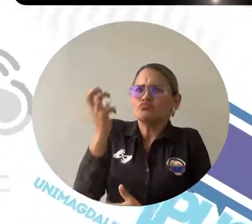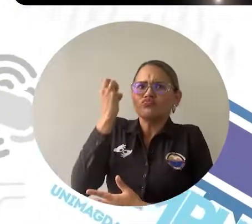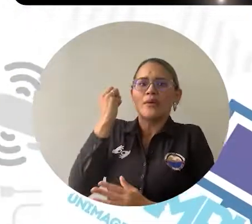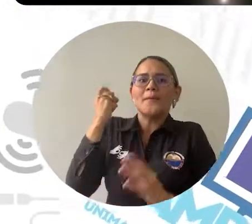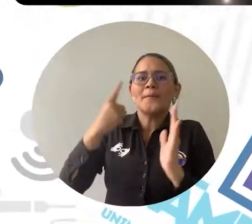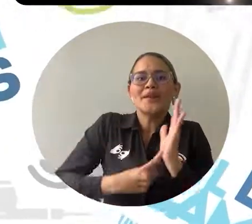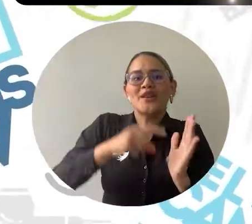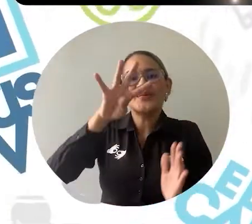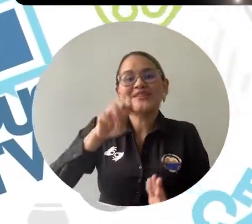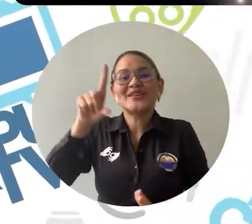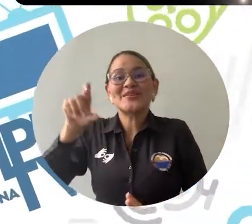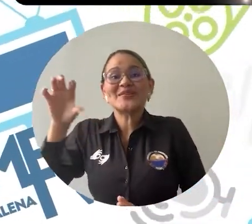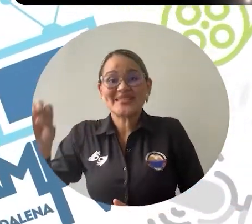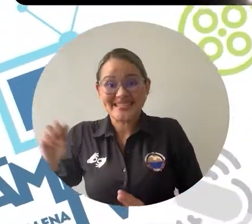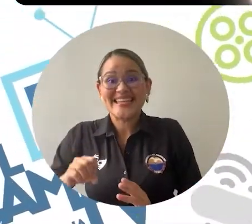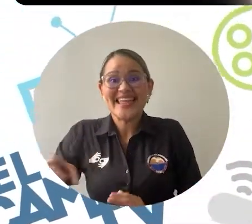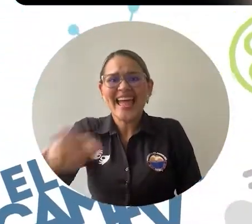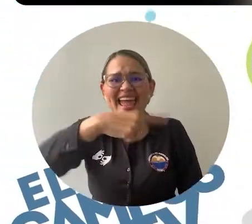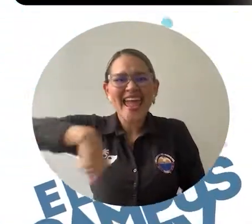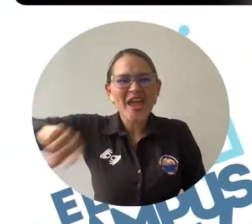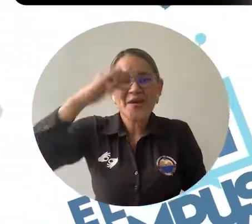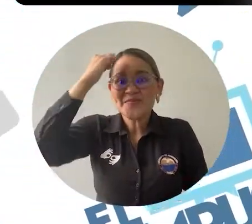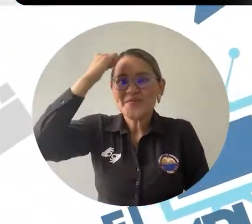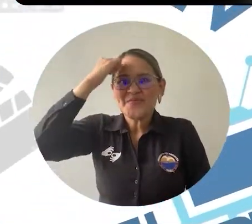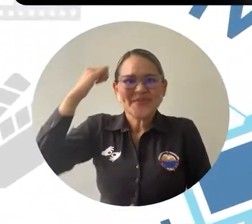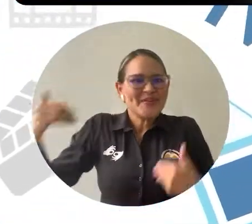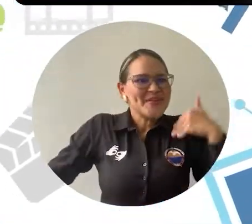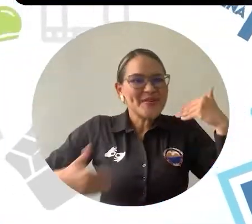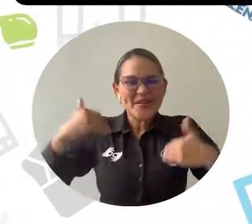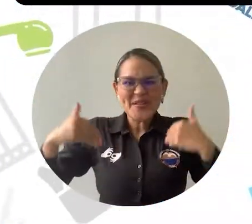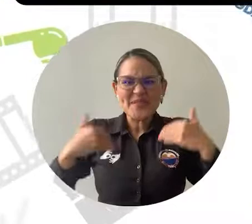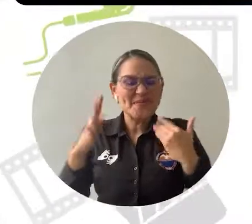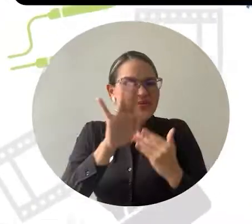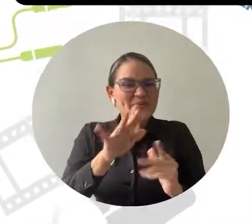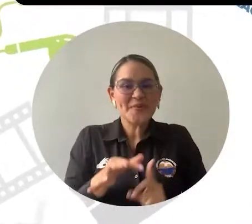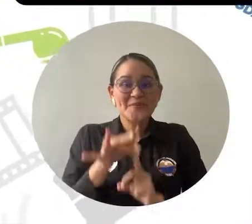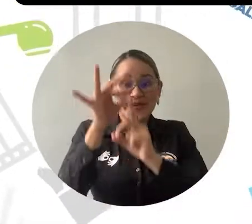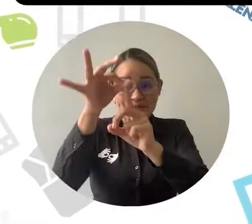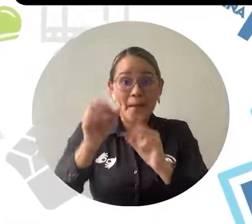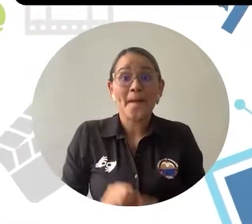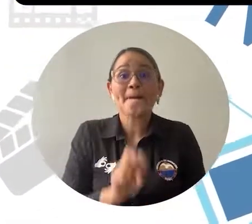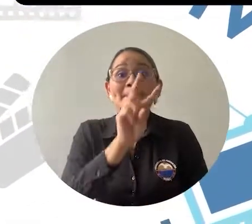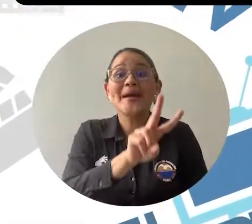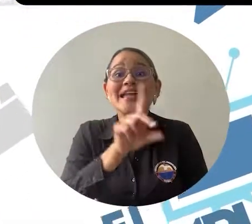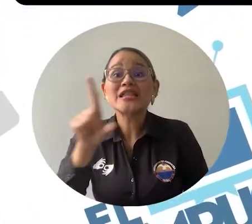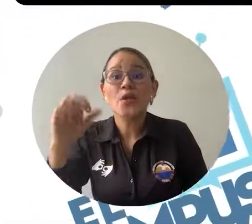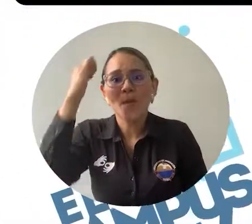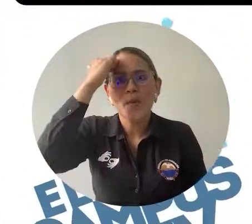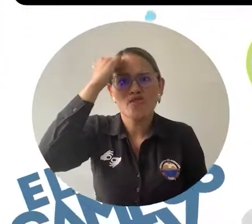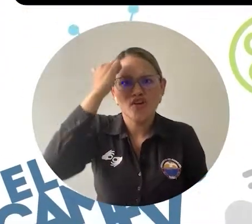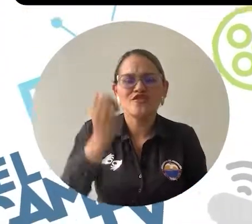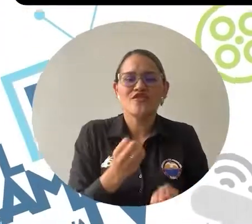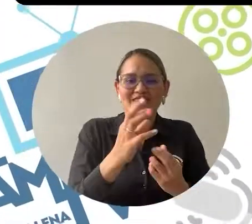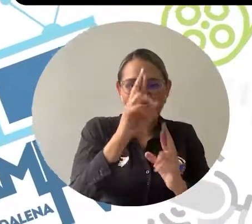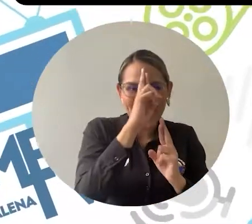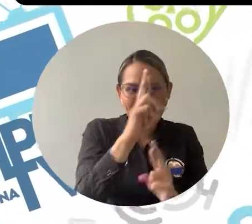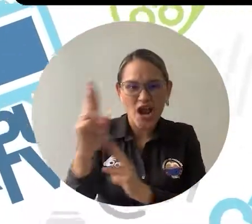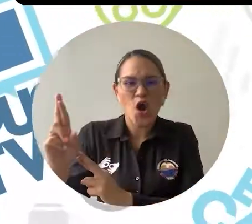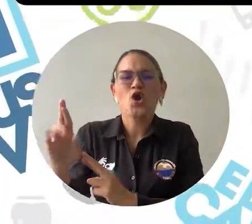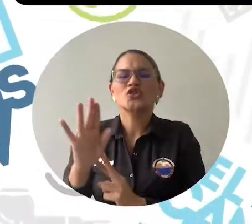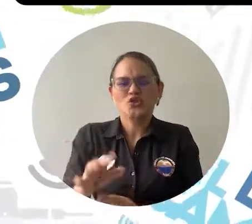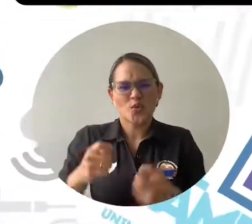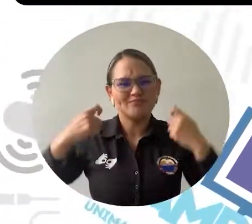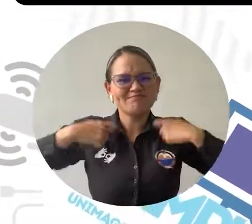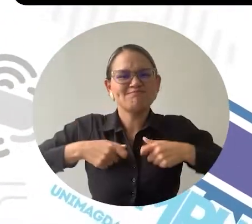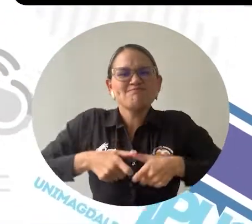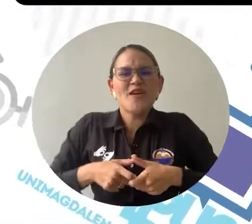el grupo profesoral de la alma mater vivió una noche donde fueron los protagonistas. Durante el acto, 21 maestros fueron distinguidos con